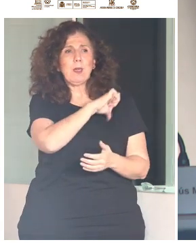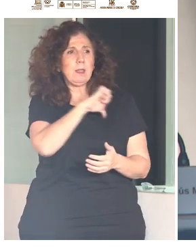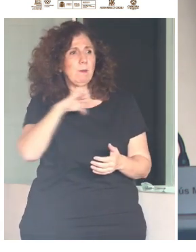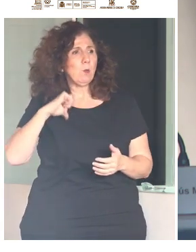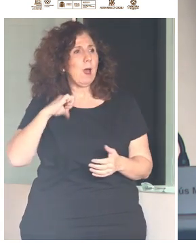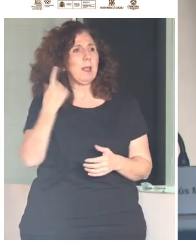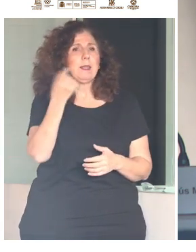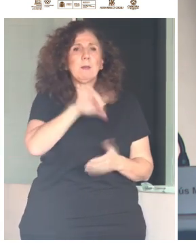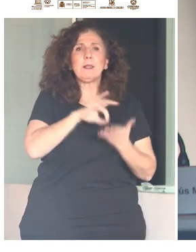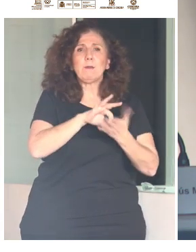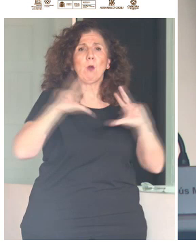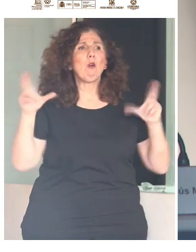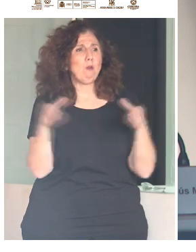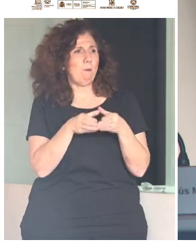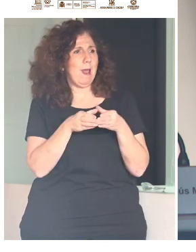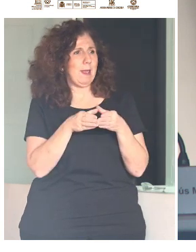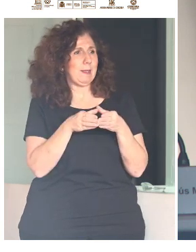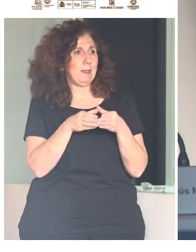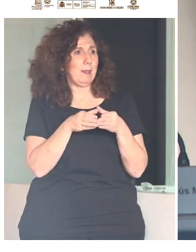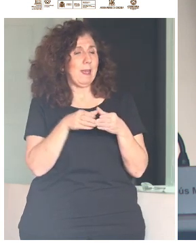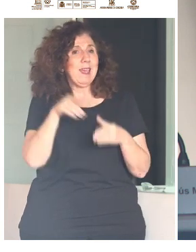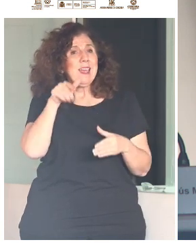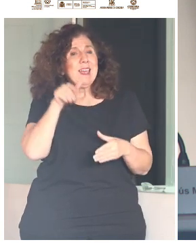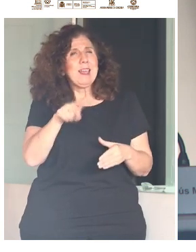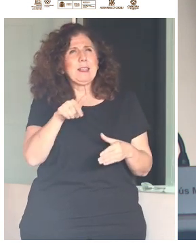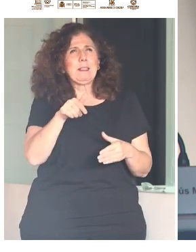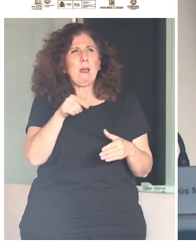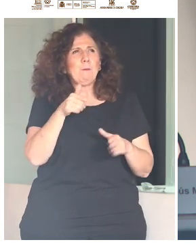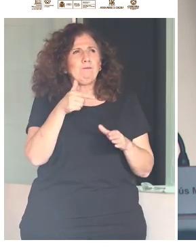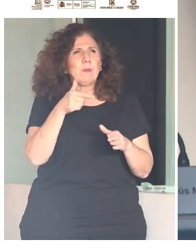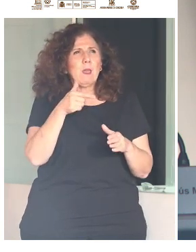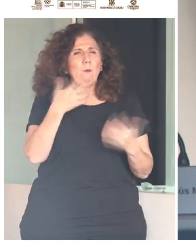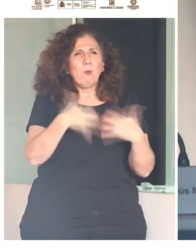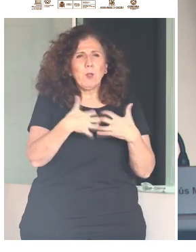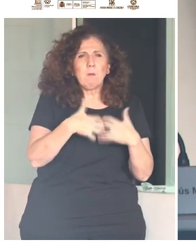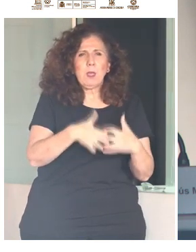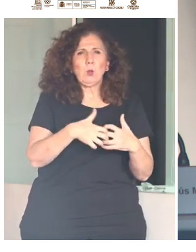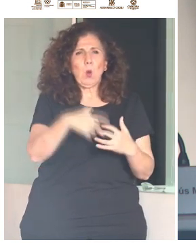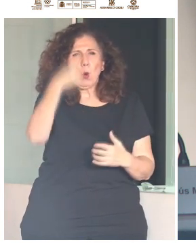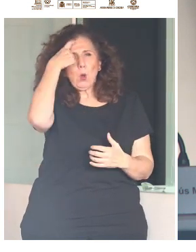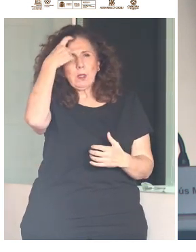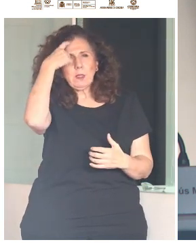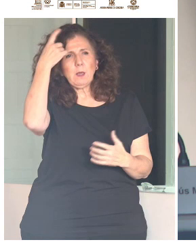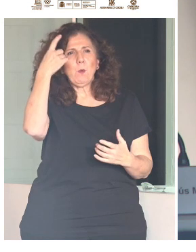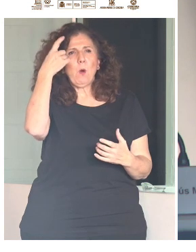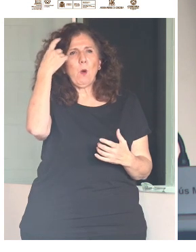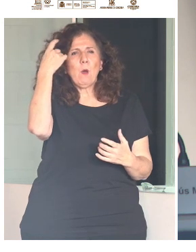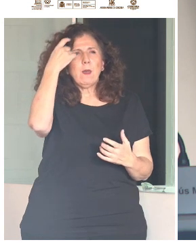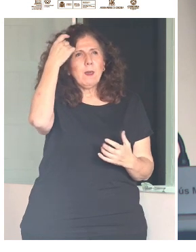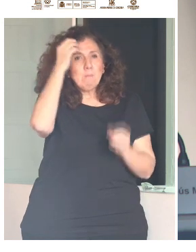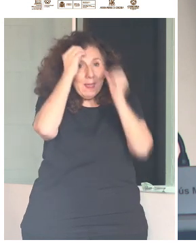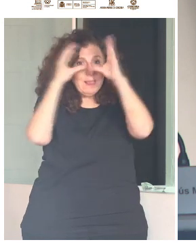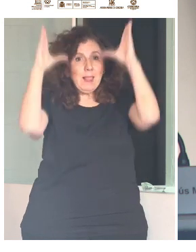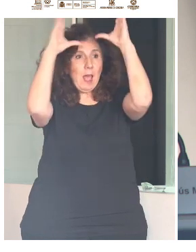grupal. Y ese funcionamiento cognitivo, mental, comunicativo, corporal,